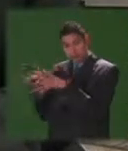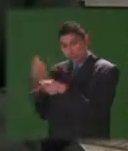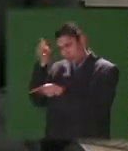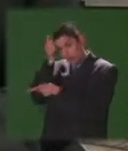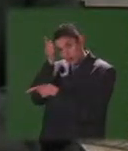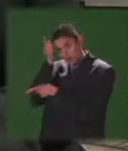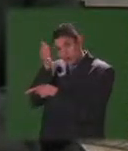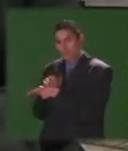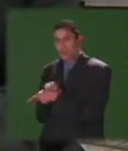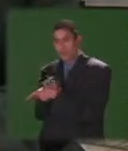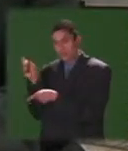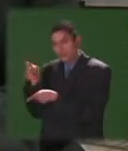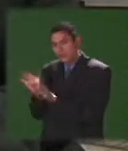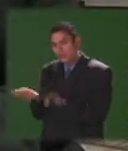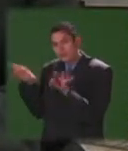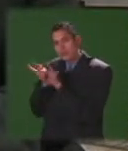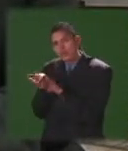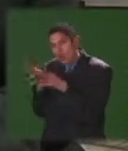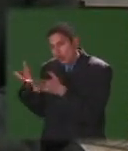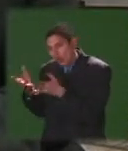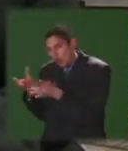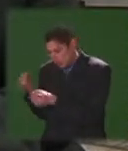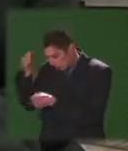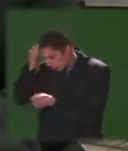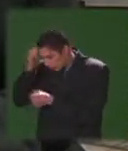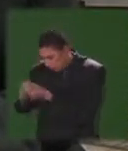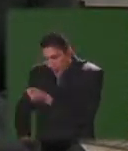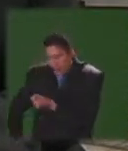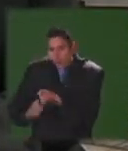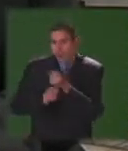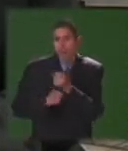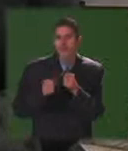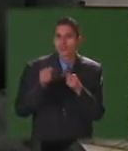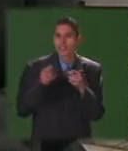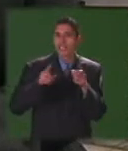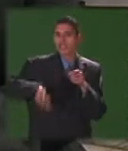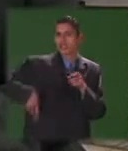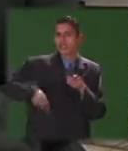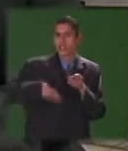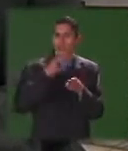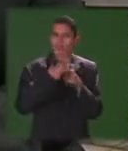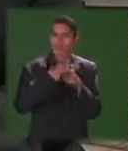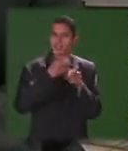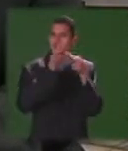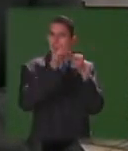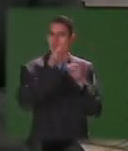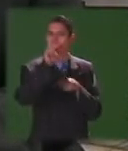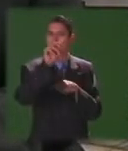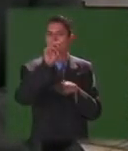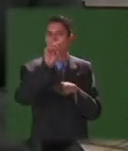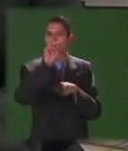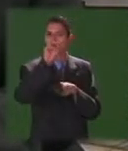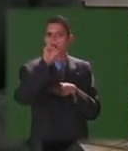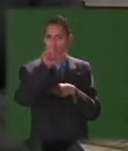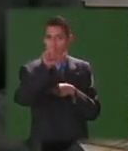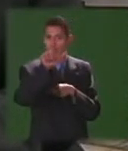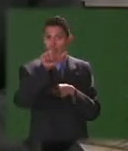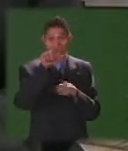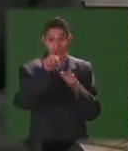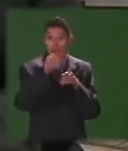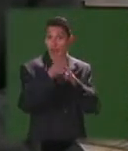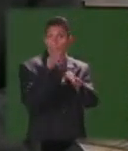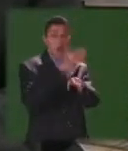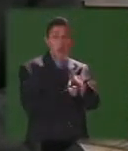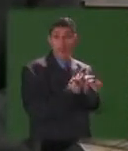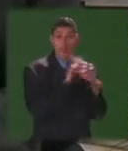maestros se empiece a pensar en la necesidad de fortalecer las escuelas normales escuelas normales a principios del siglo